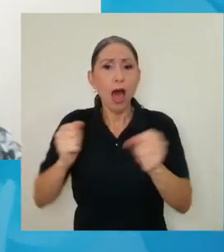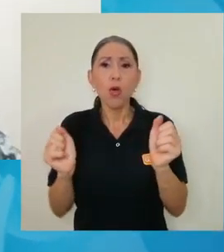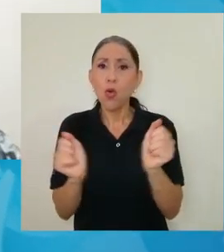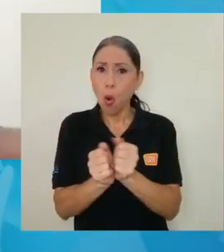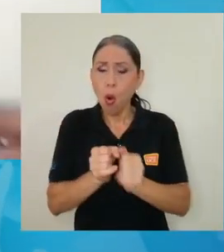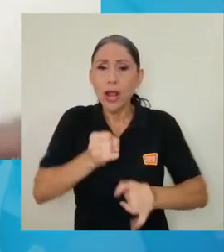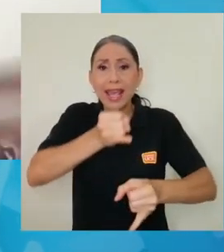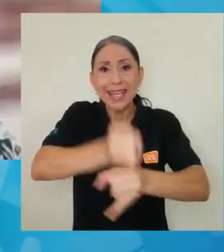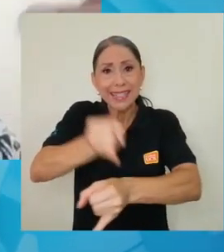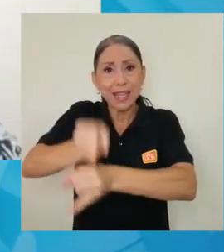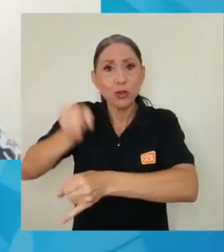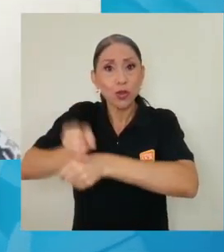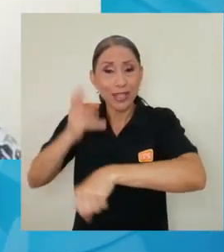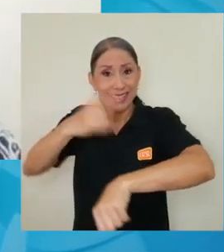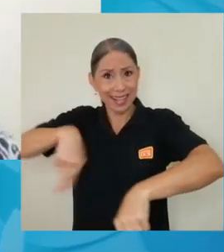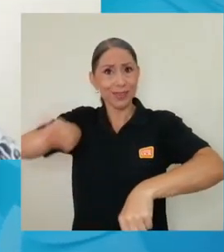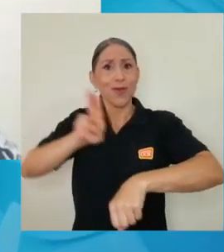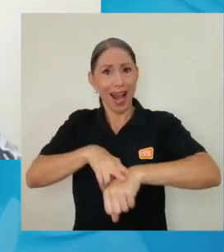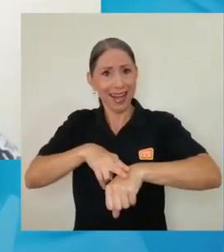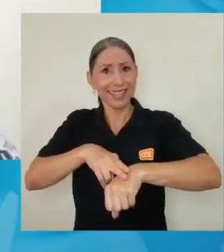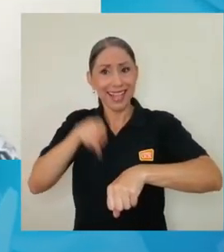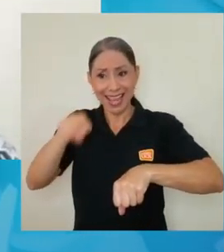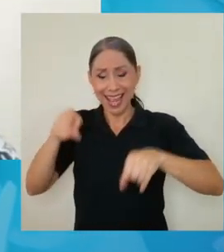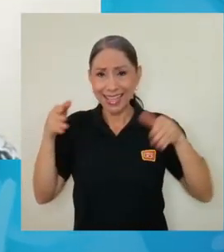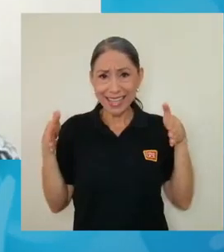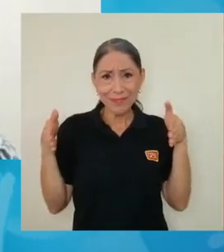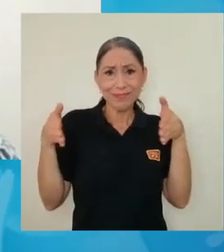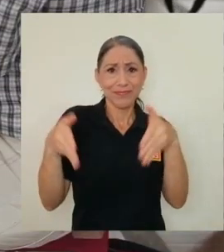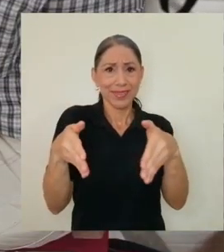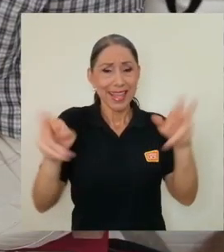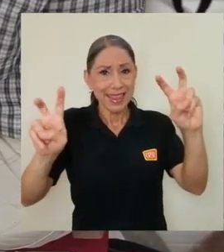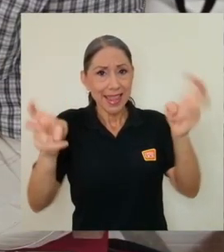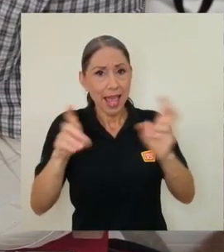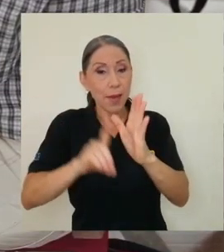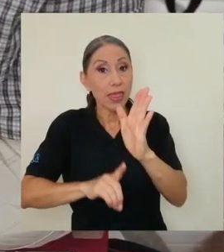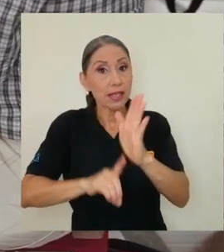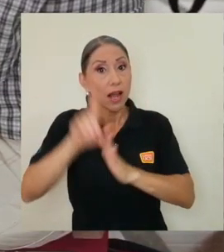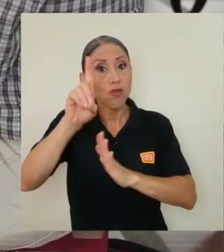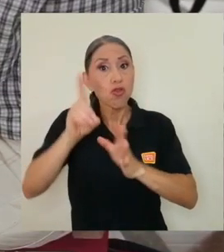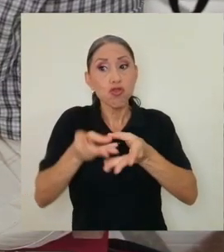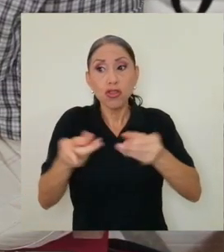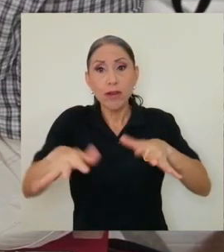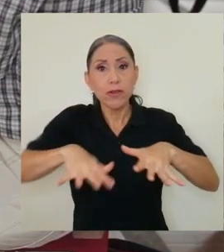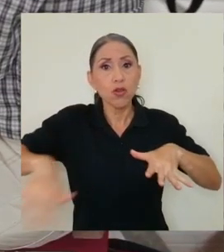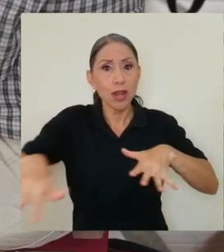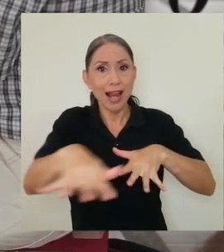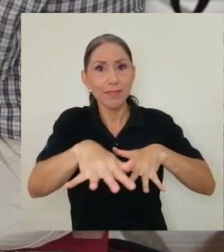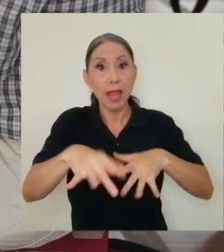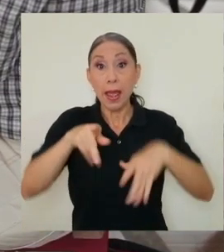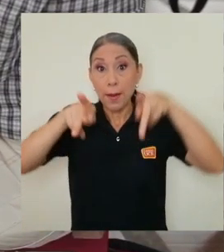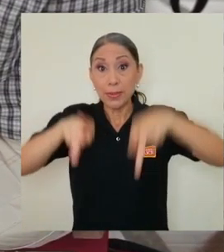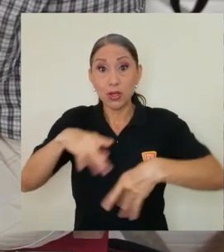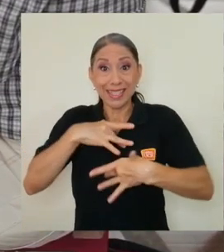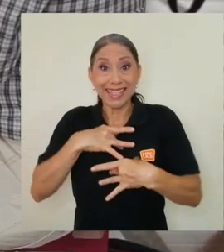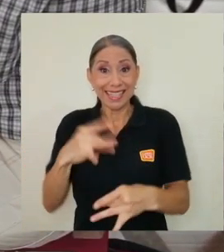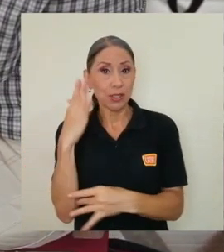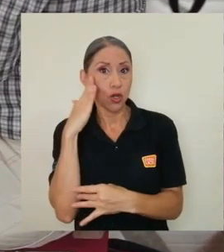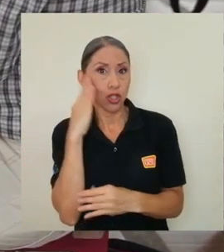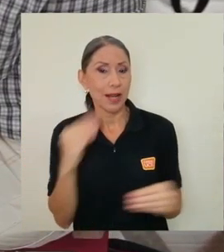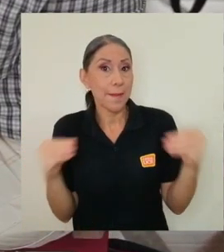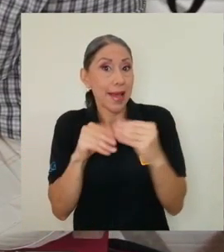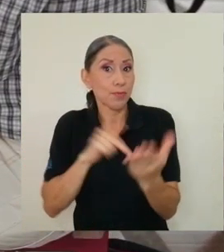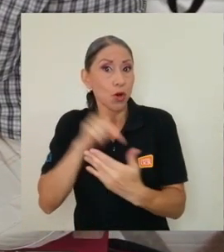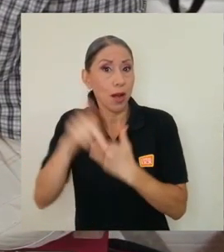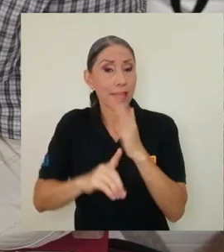con ya instituciones nacionales que se dedican también en el tema propiamente desarrollo territorial. Los interesados en